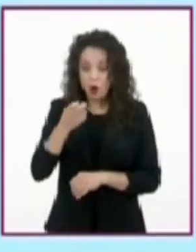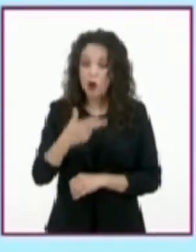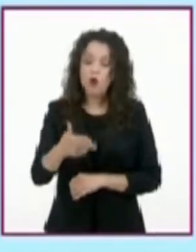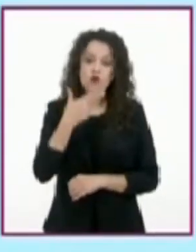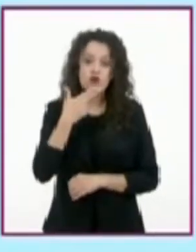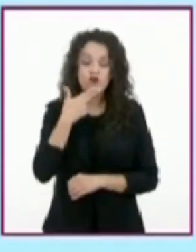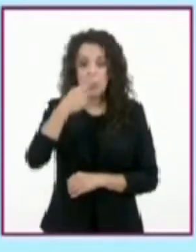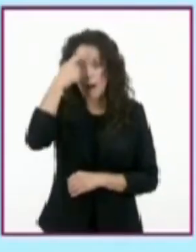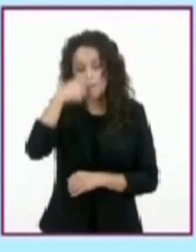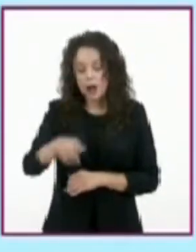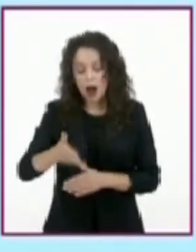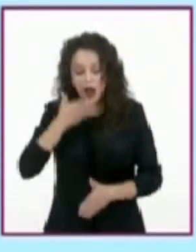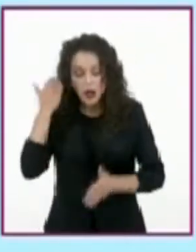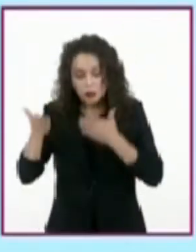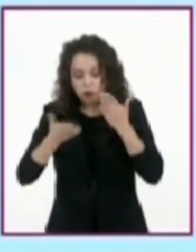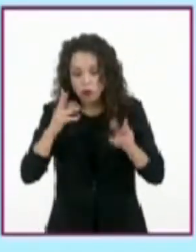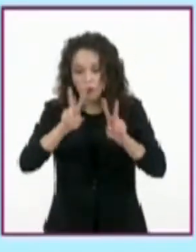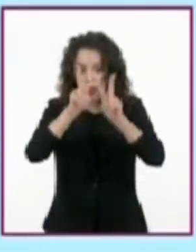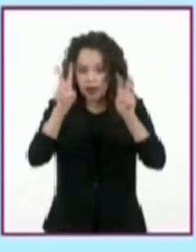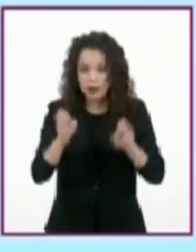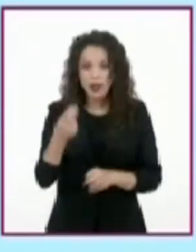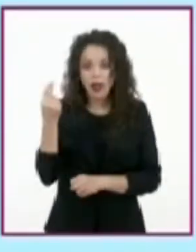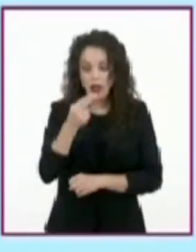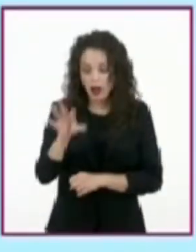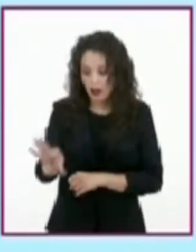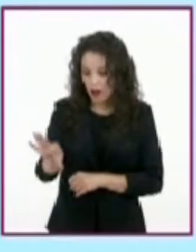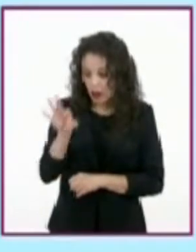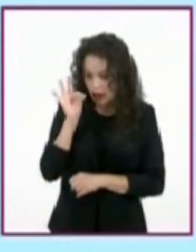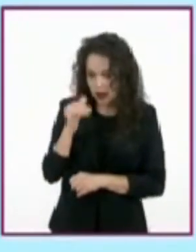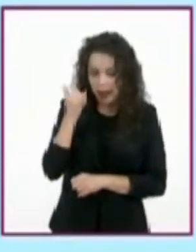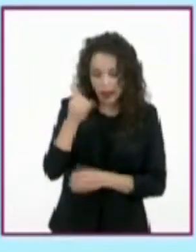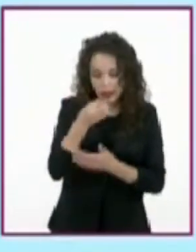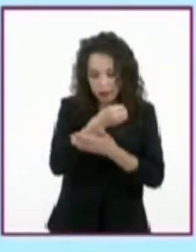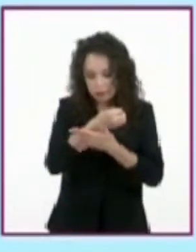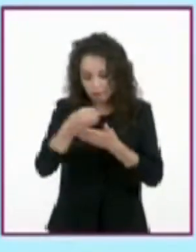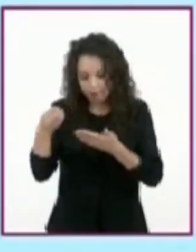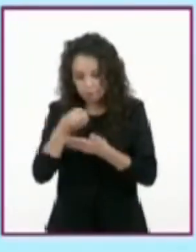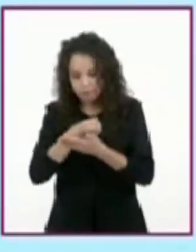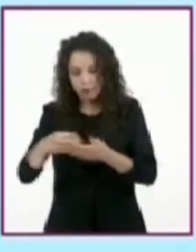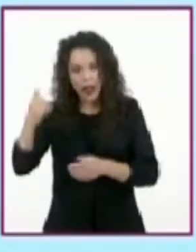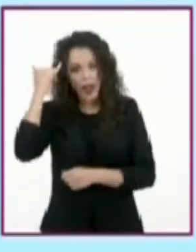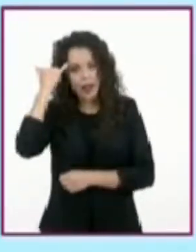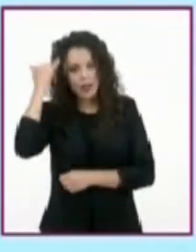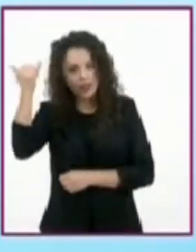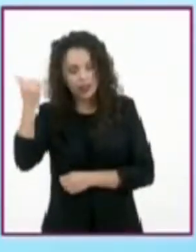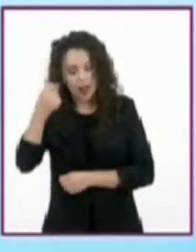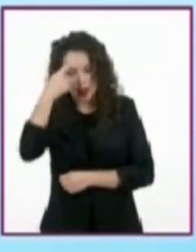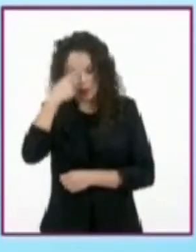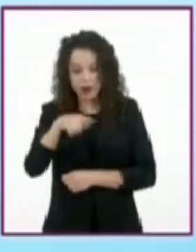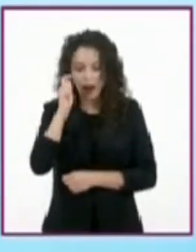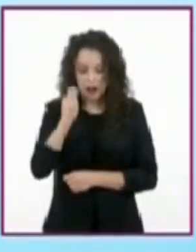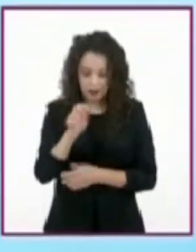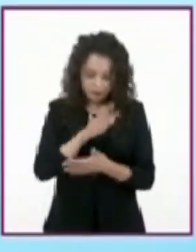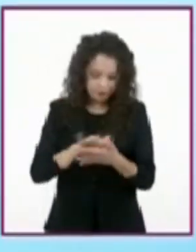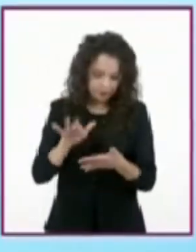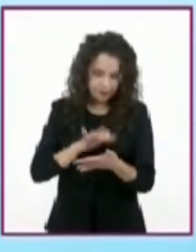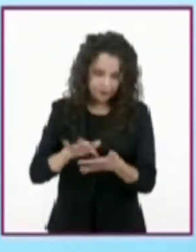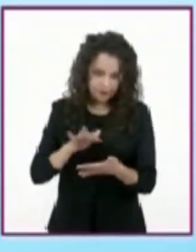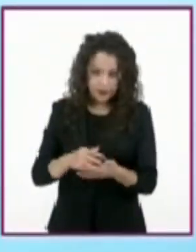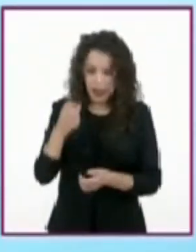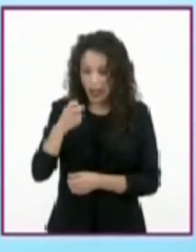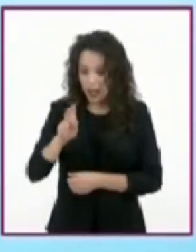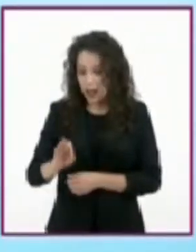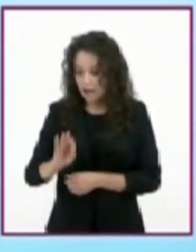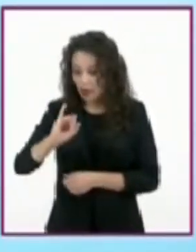tema donde se necesite seleccionar y organizar las ideas principales de un texto. Estas fichas son un